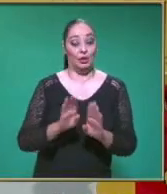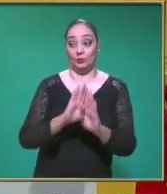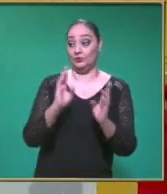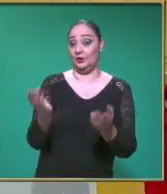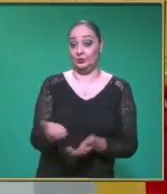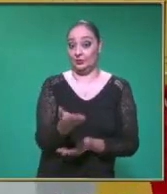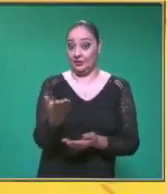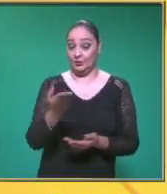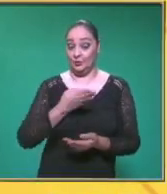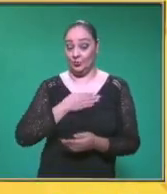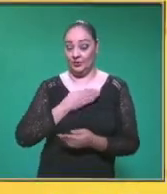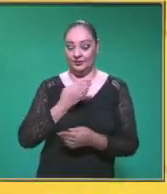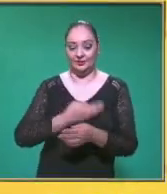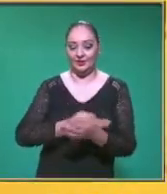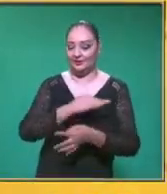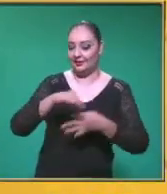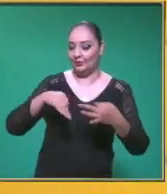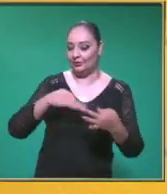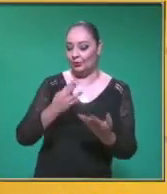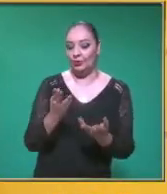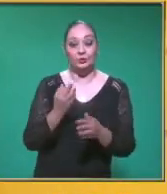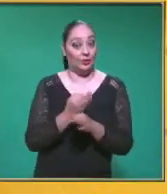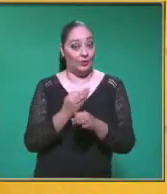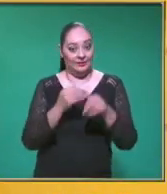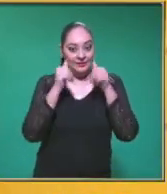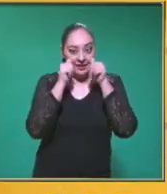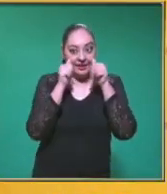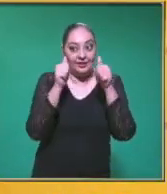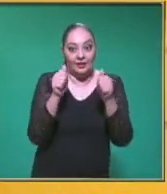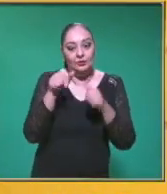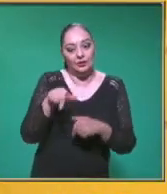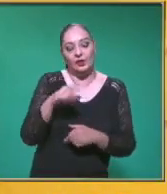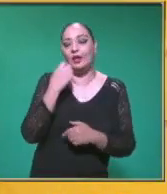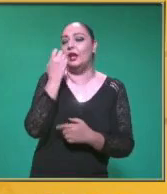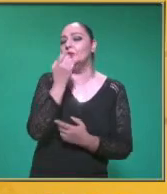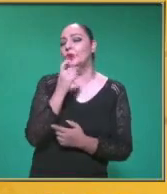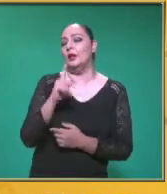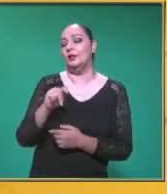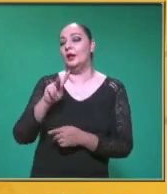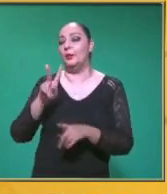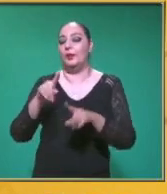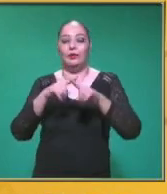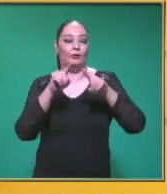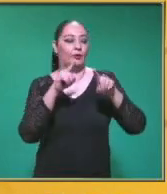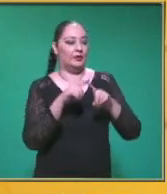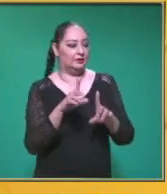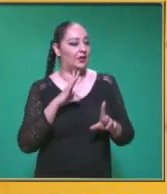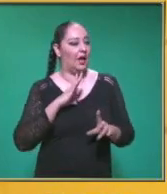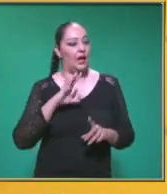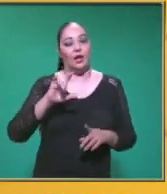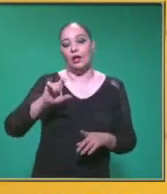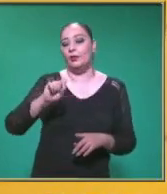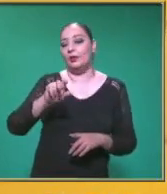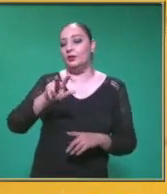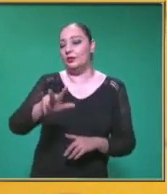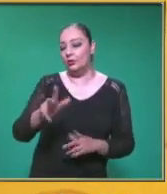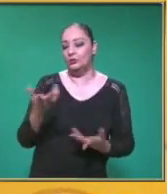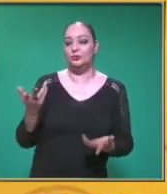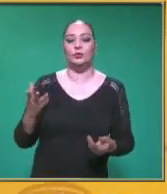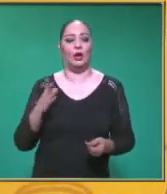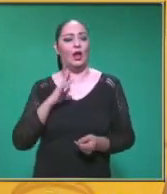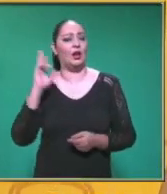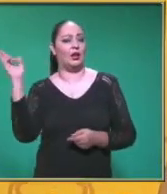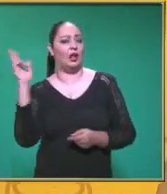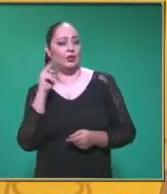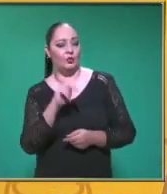a todos, a todos los alumnos Los que nos sintonizan a través de los diferentes medios Por el Canal 28, en Radio